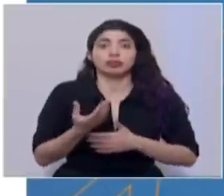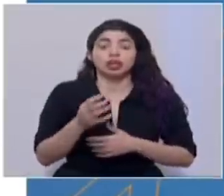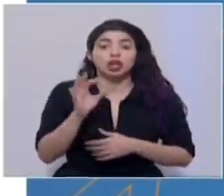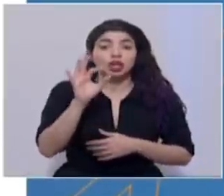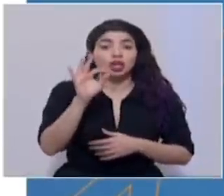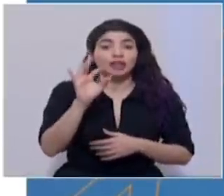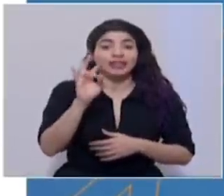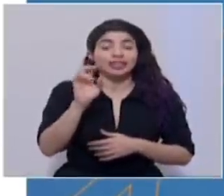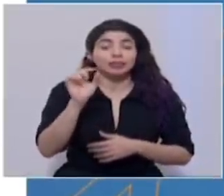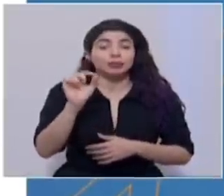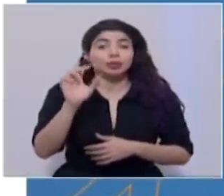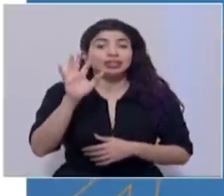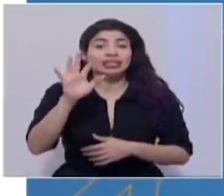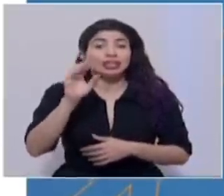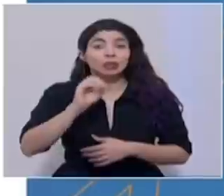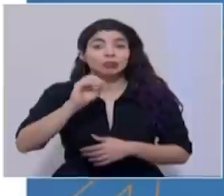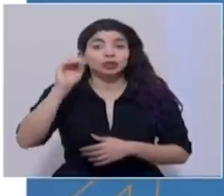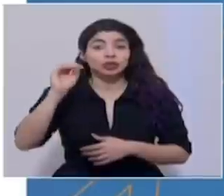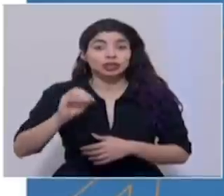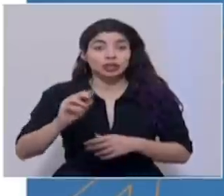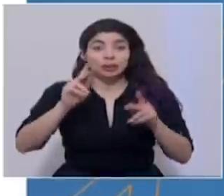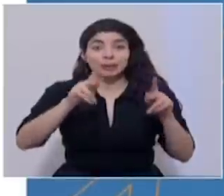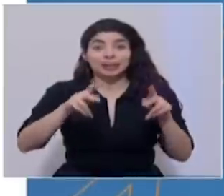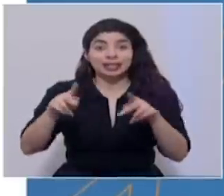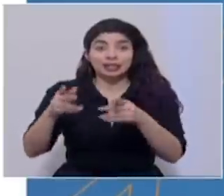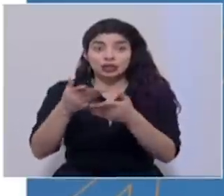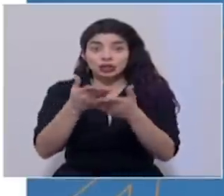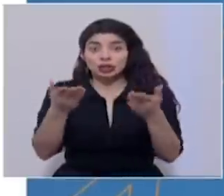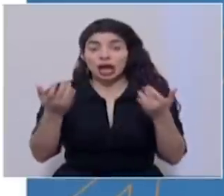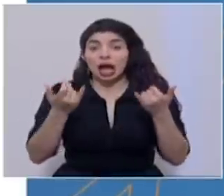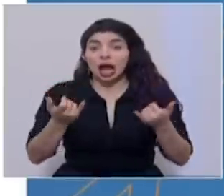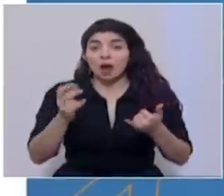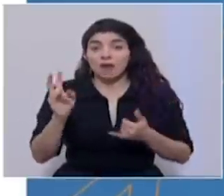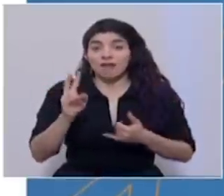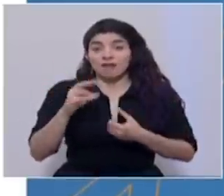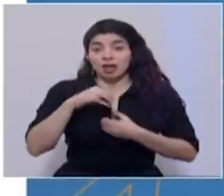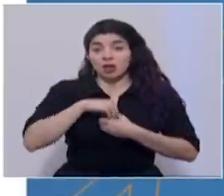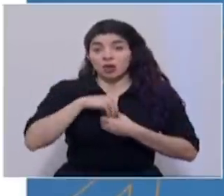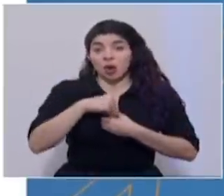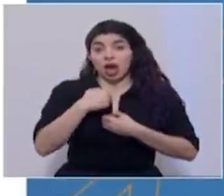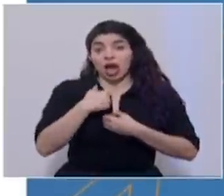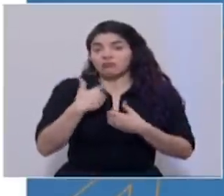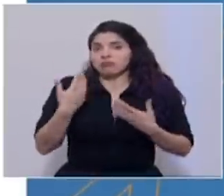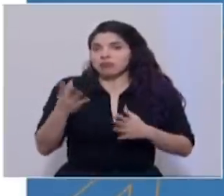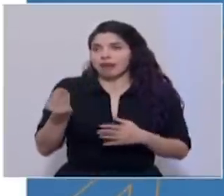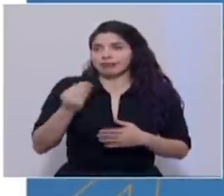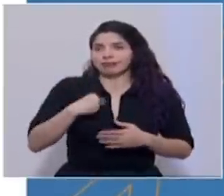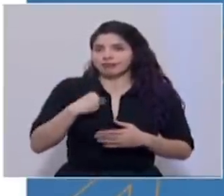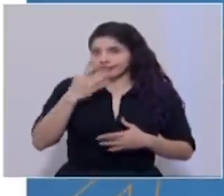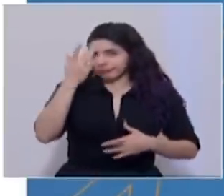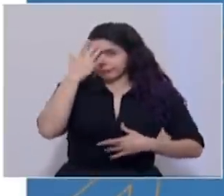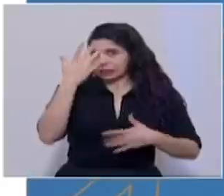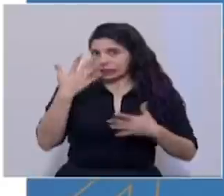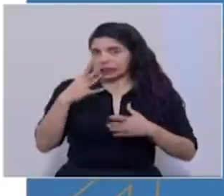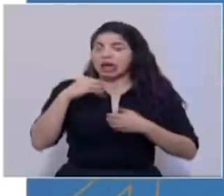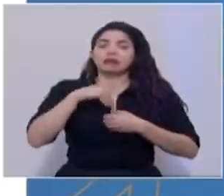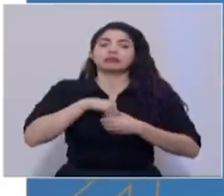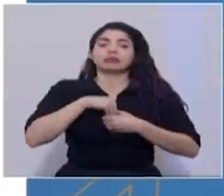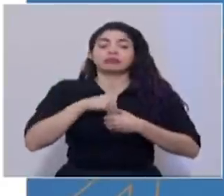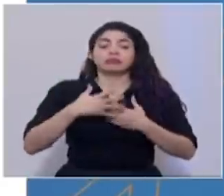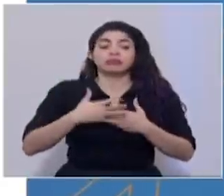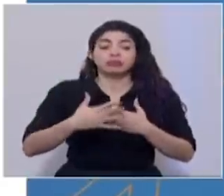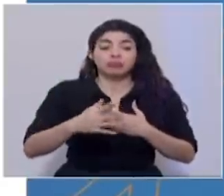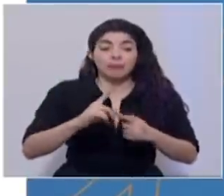.5% de las personas que están incubando el virus, o que ya lo adquirieron y que van a manifestar